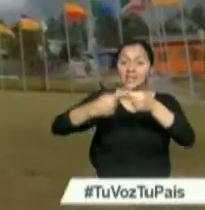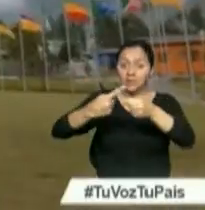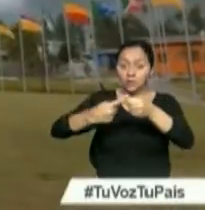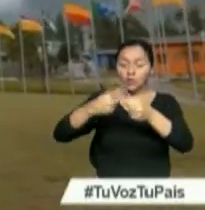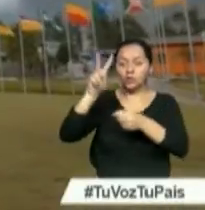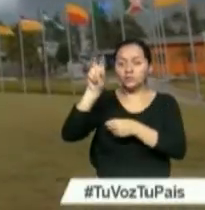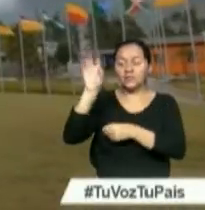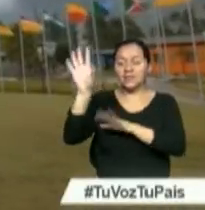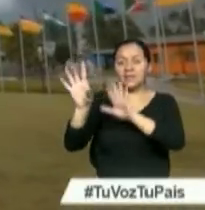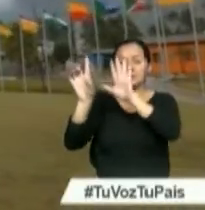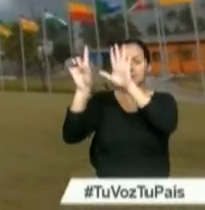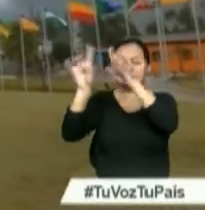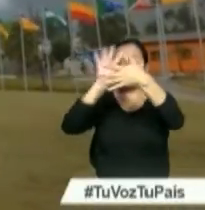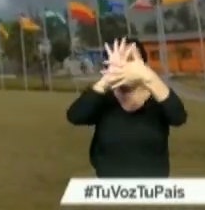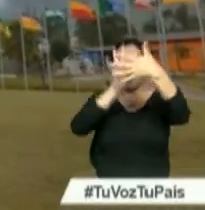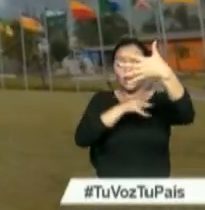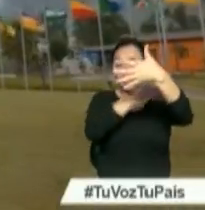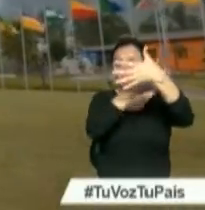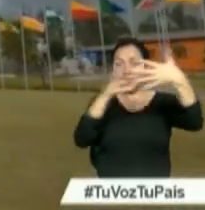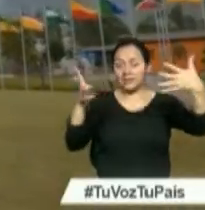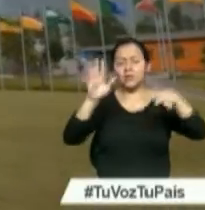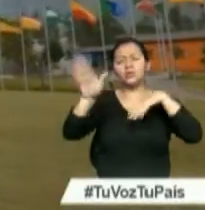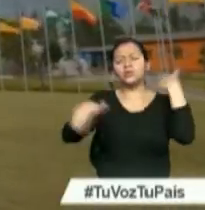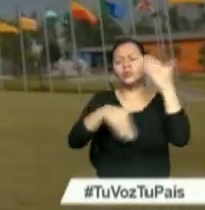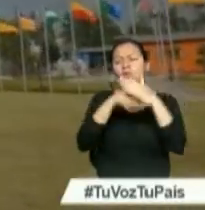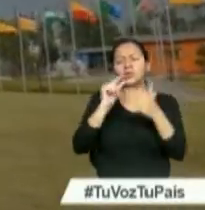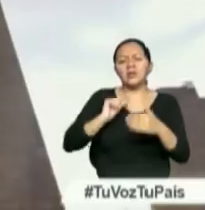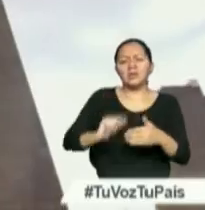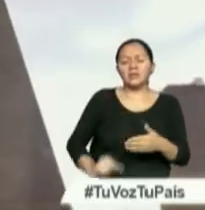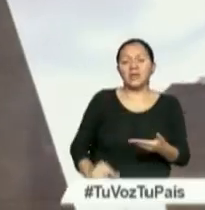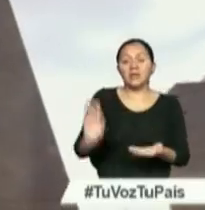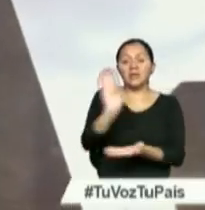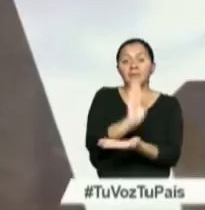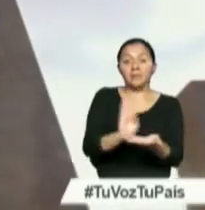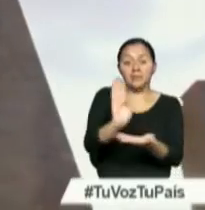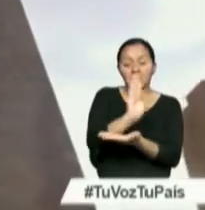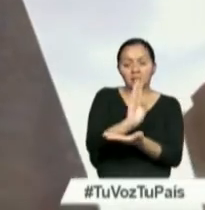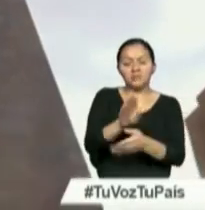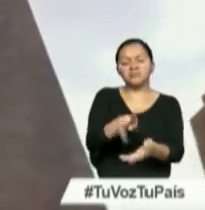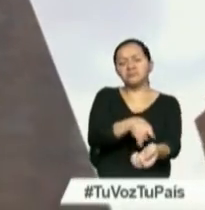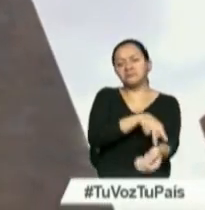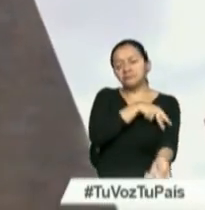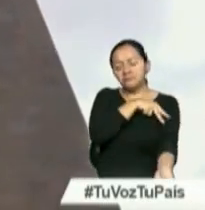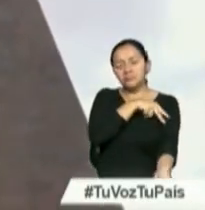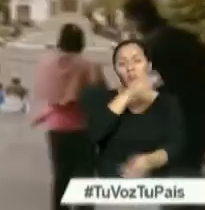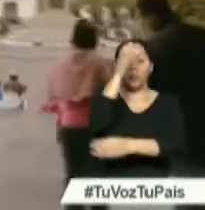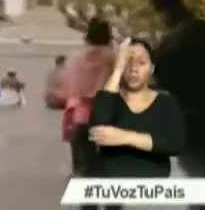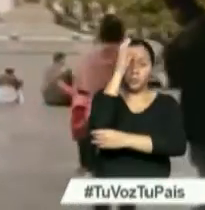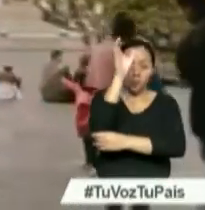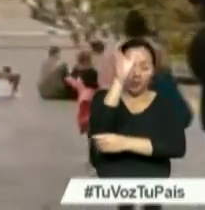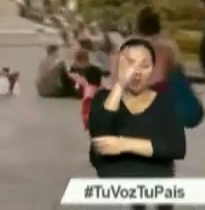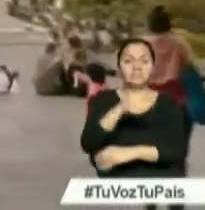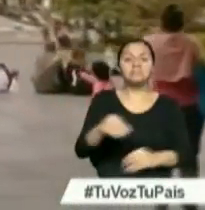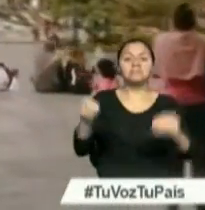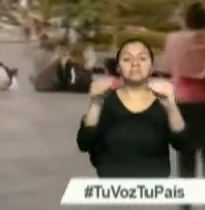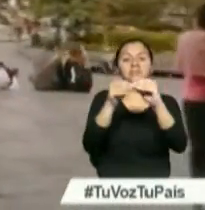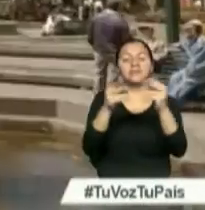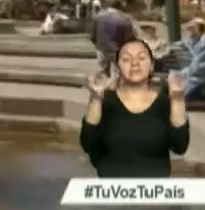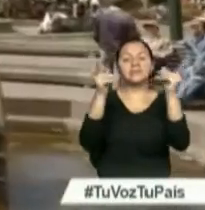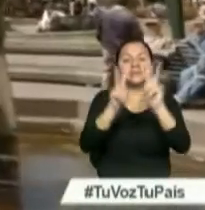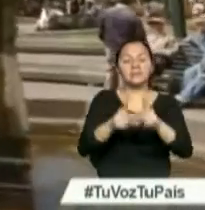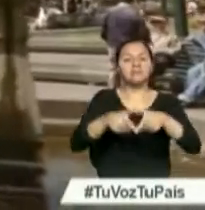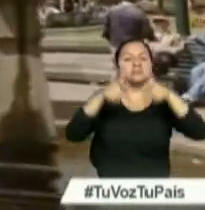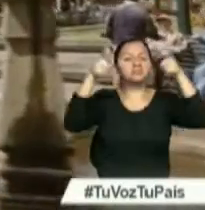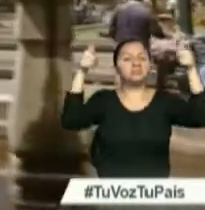toda la agenda de fiestas en donde se detallan los eventos barriales, tradicionales, culturales y por supuesto los